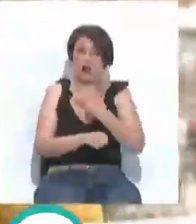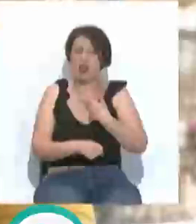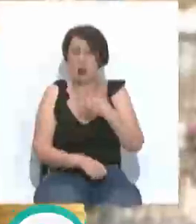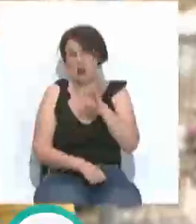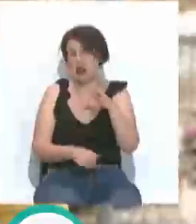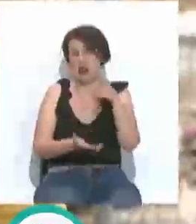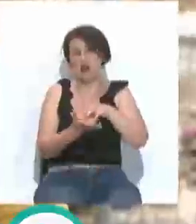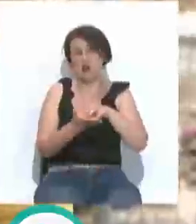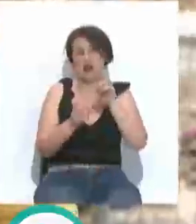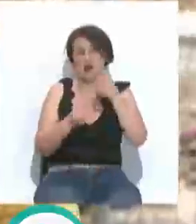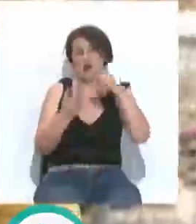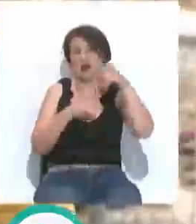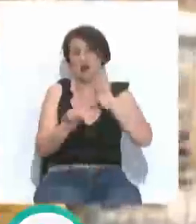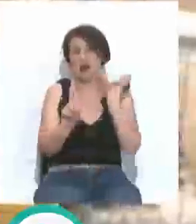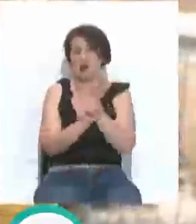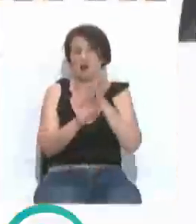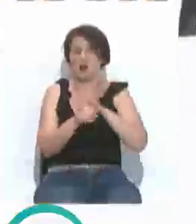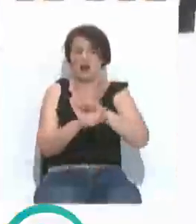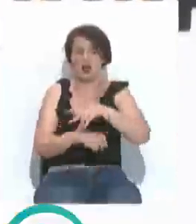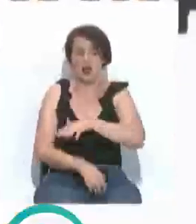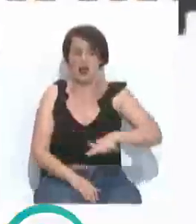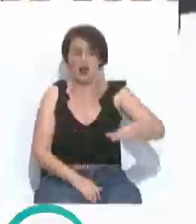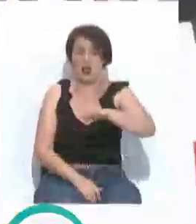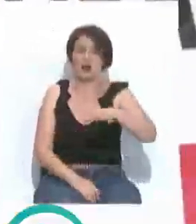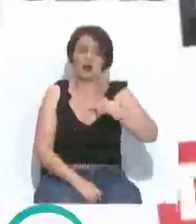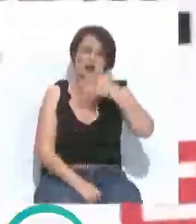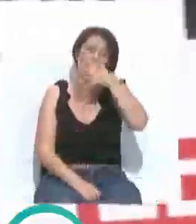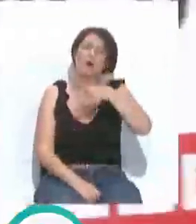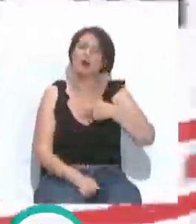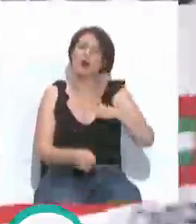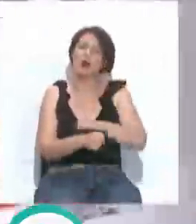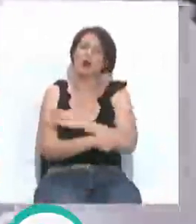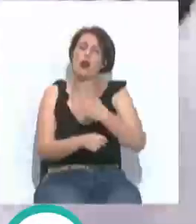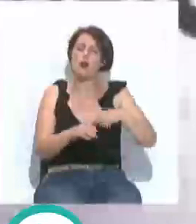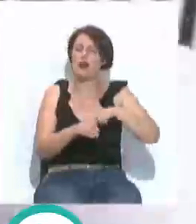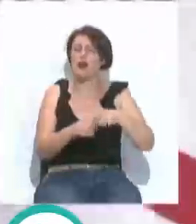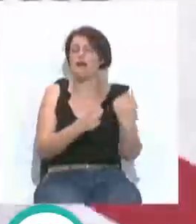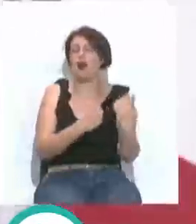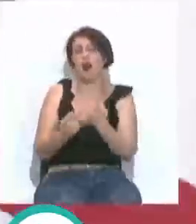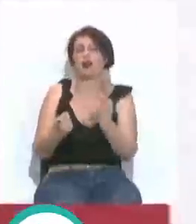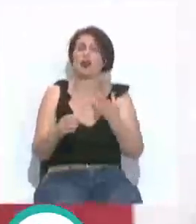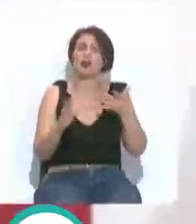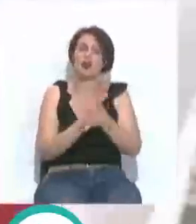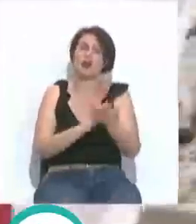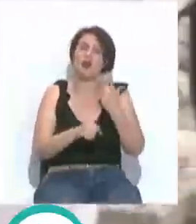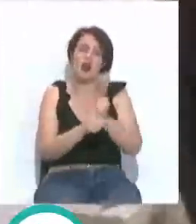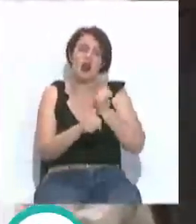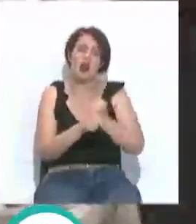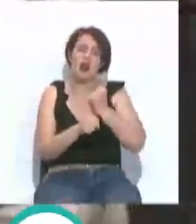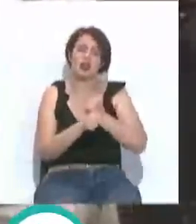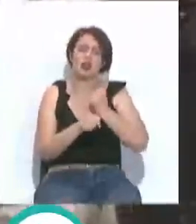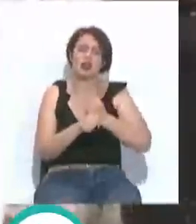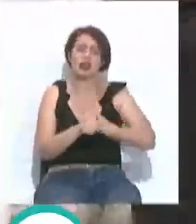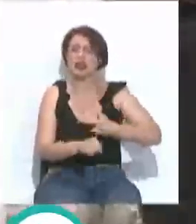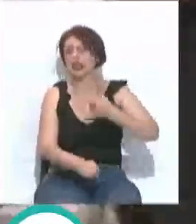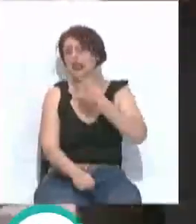50 centros educativos de toda la provincia. Denuncian que la falta de cobertura de las plazas ocasiona una sobrecarga de trabajo constante